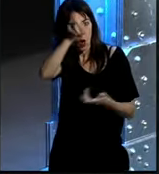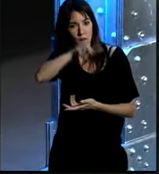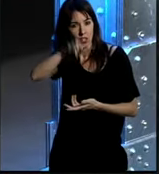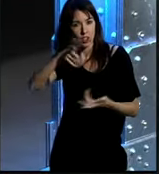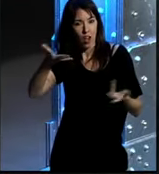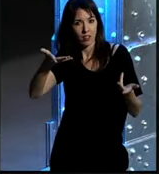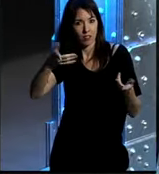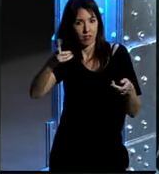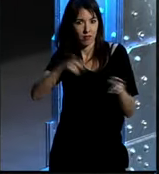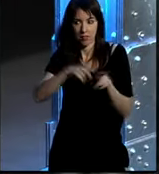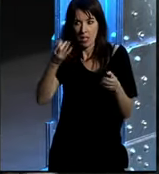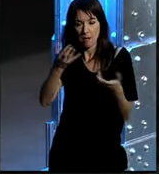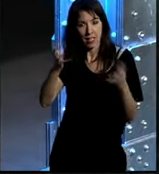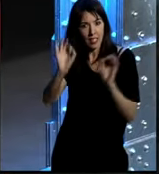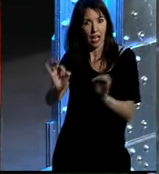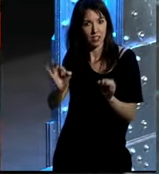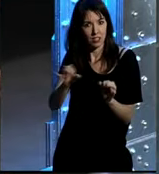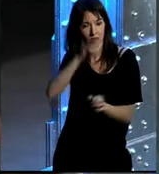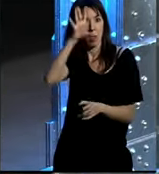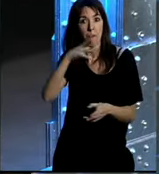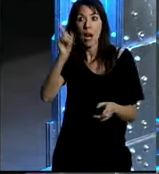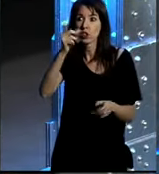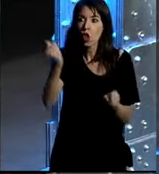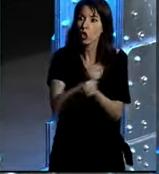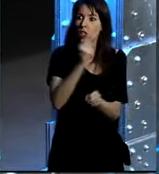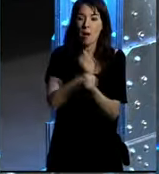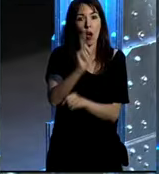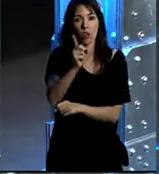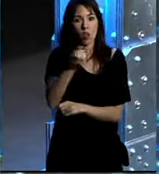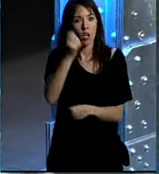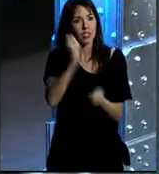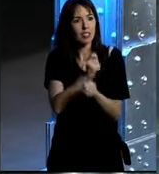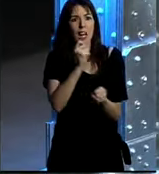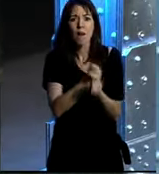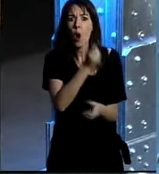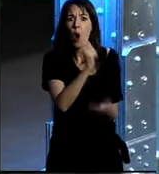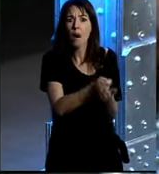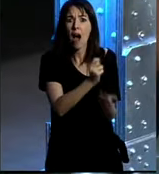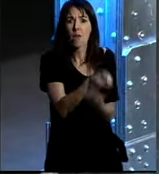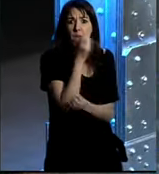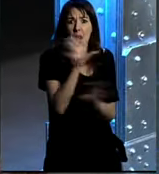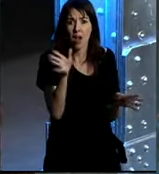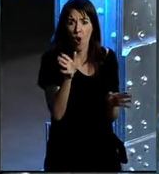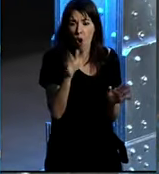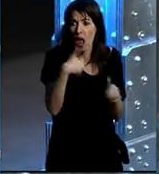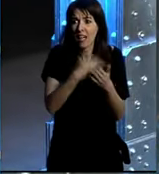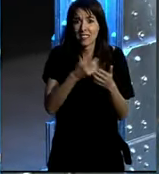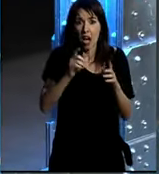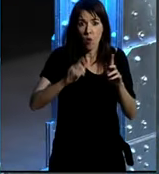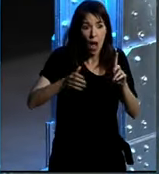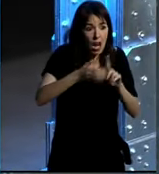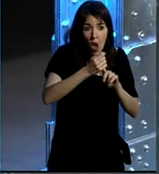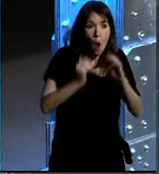quienes tenéis que deslumbrar para que os den no un trabajo sino un trabajo mejor pagado que el que incluso al que queríais aspirar ¿no?